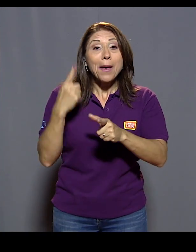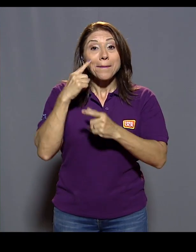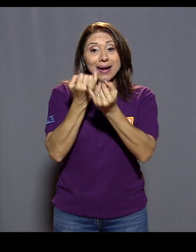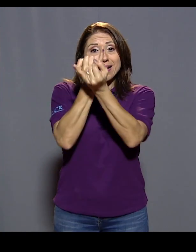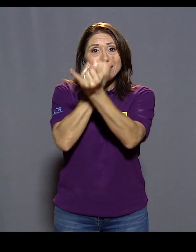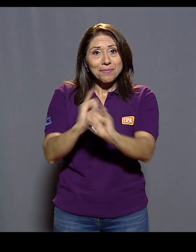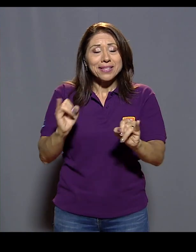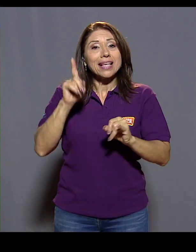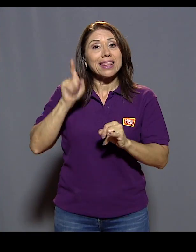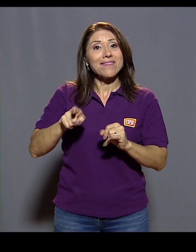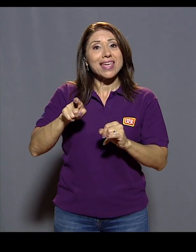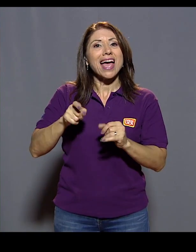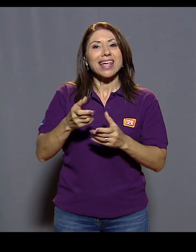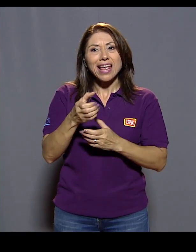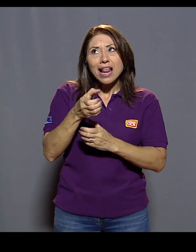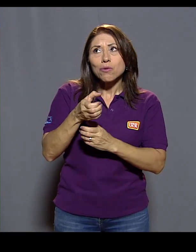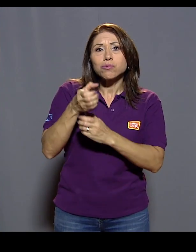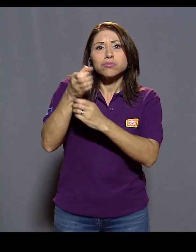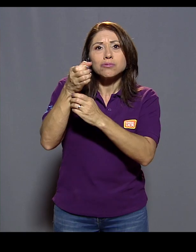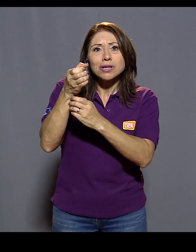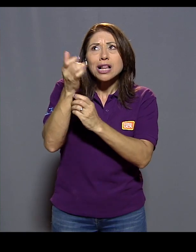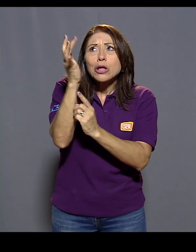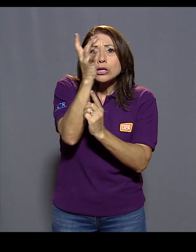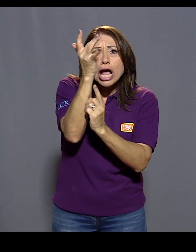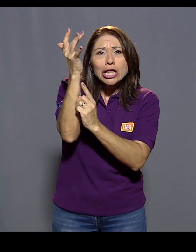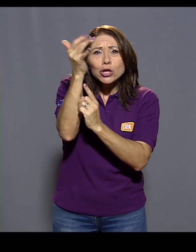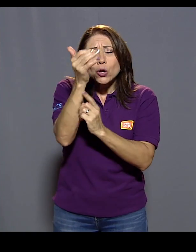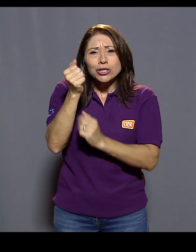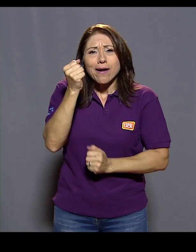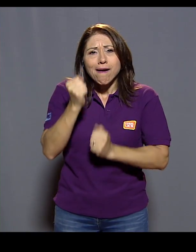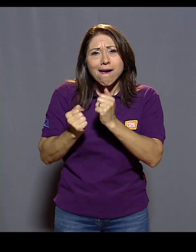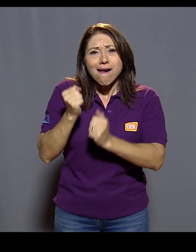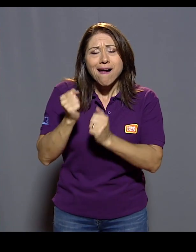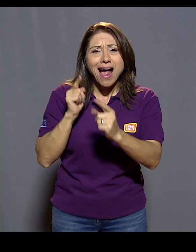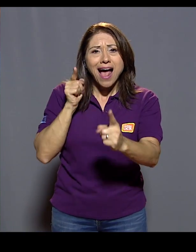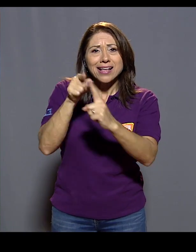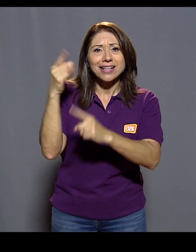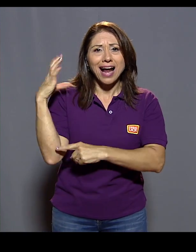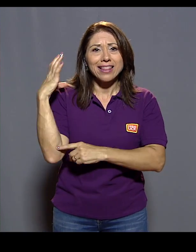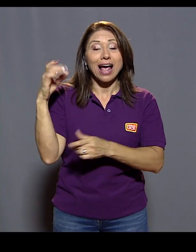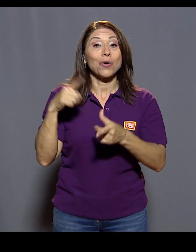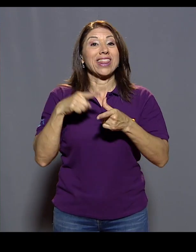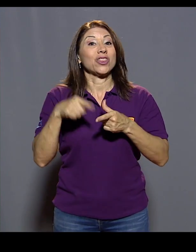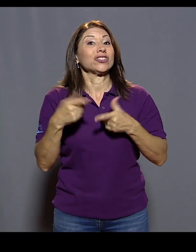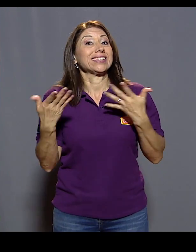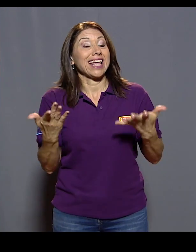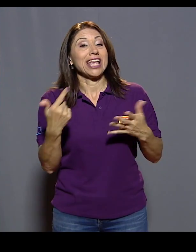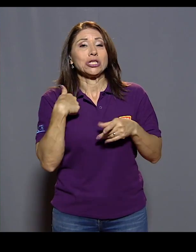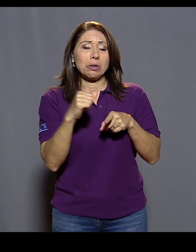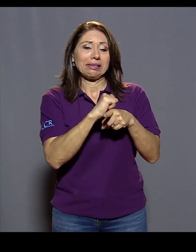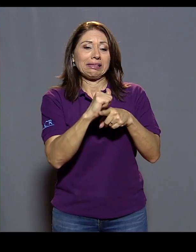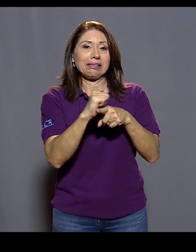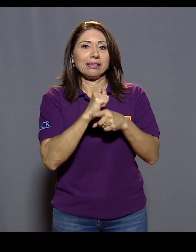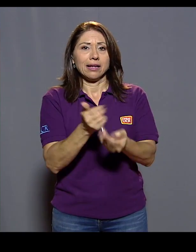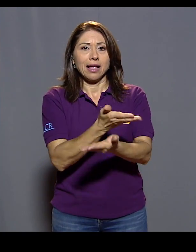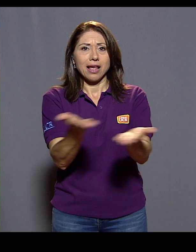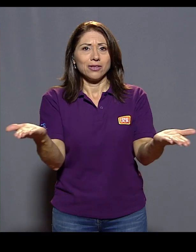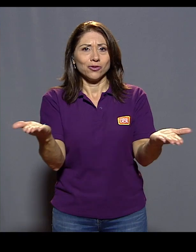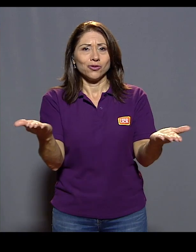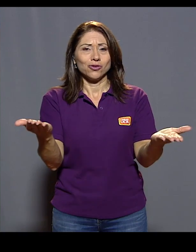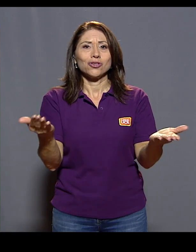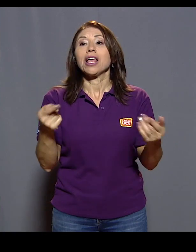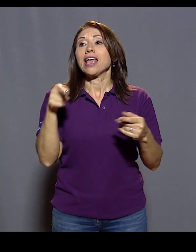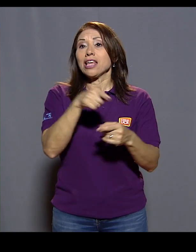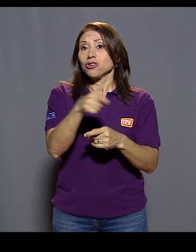Entonces ya yo entrenaba en grupo, se bajaban del bus y siempre seguía yo con ellos. Ahí me di cuenta que yo tenía mucha